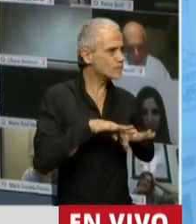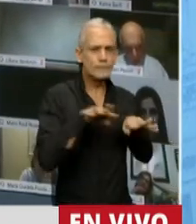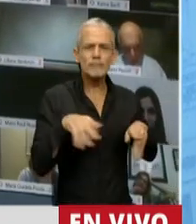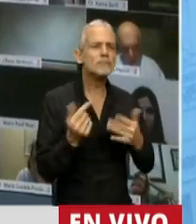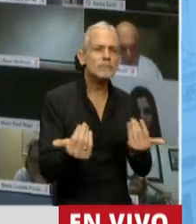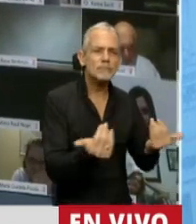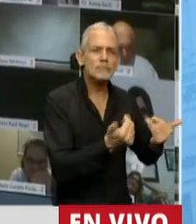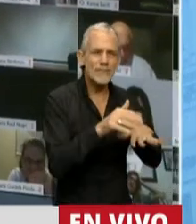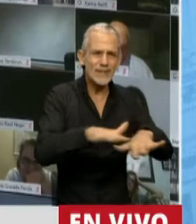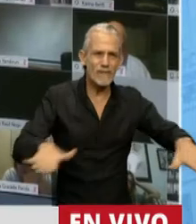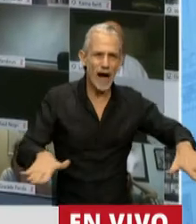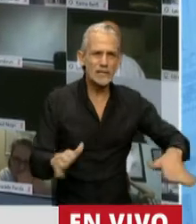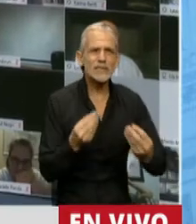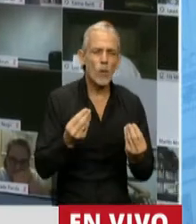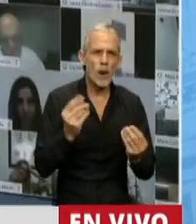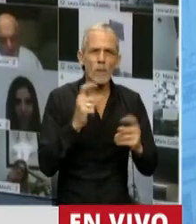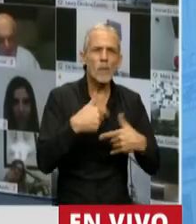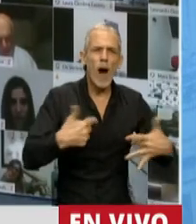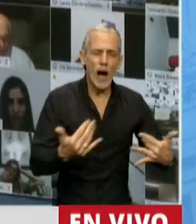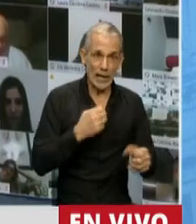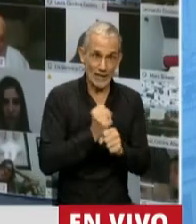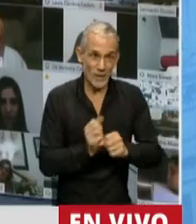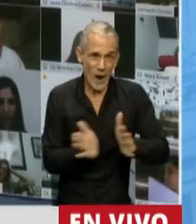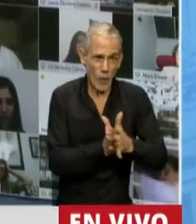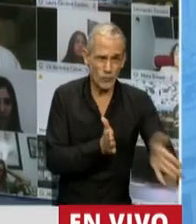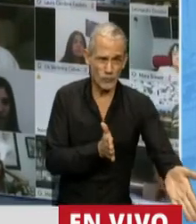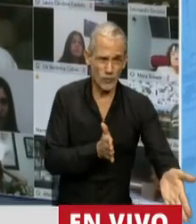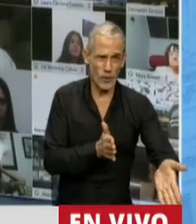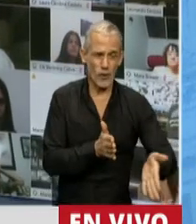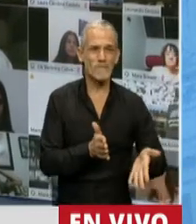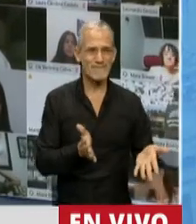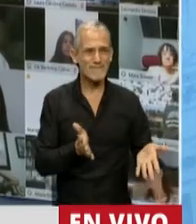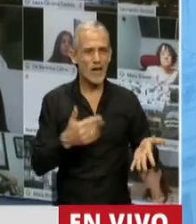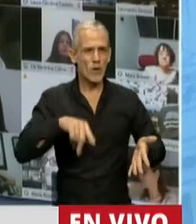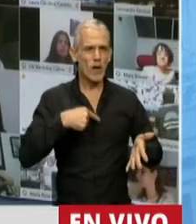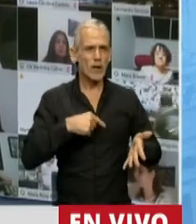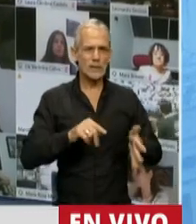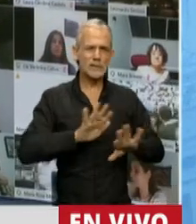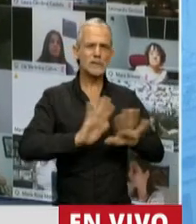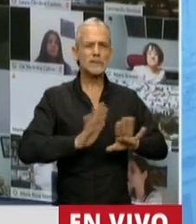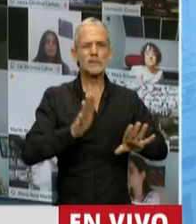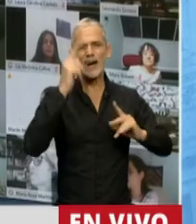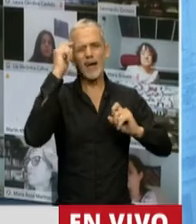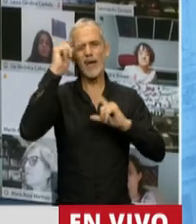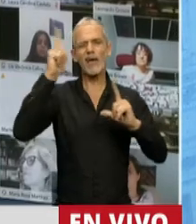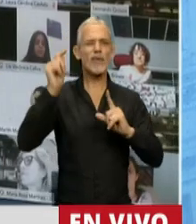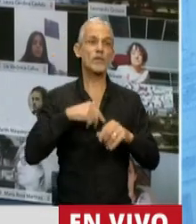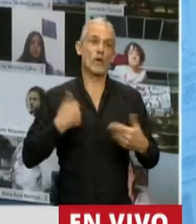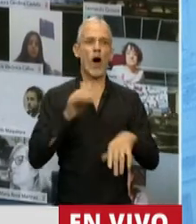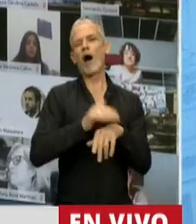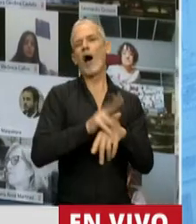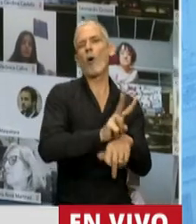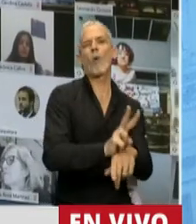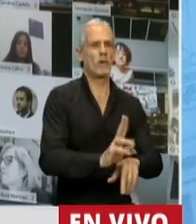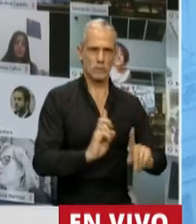pasando en las infancias. Significa trabajar con. Tenemos que dejar de lado los conceptos tutelares